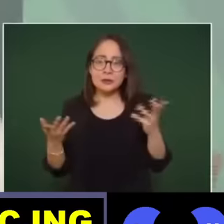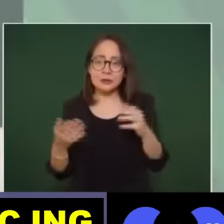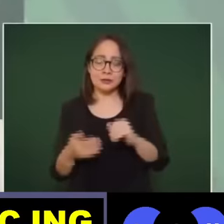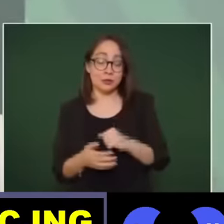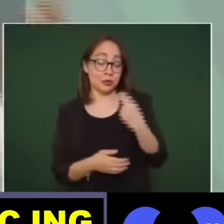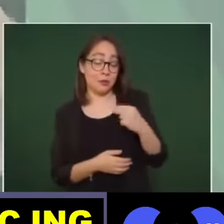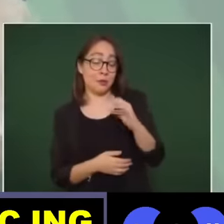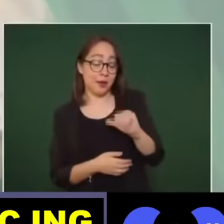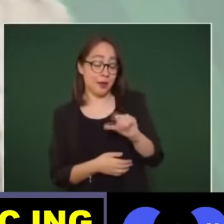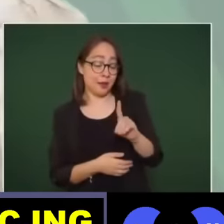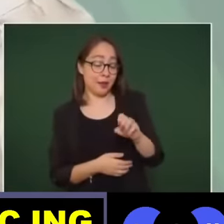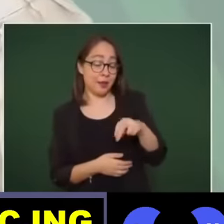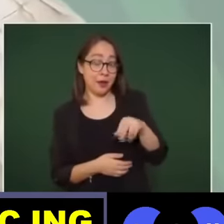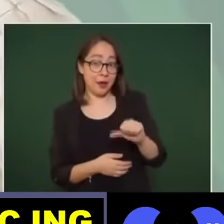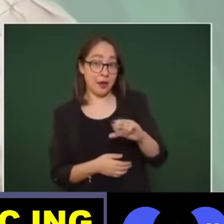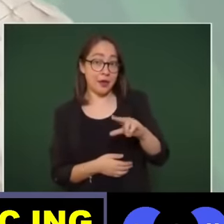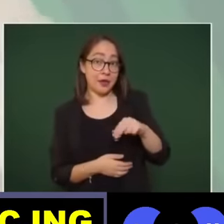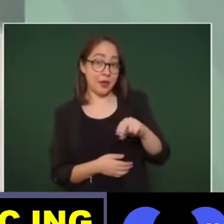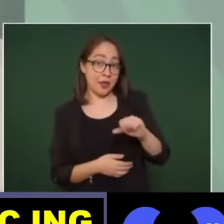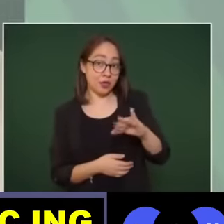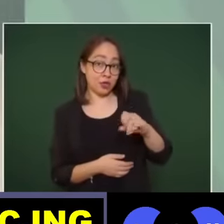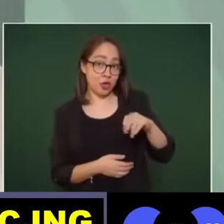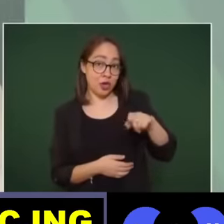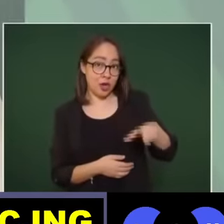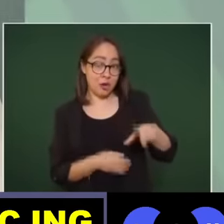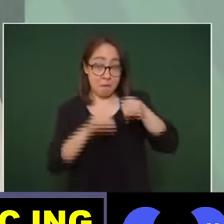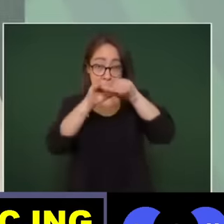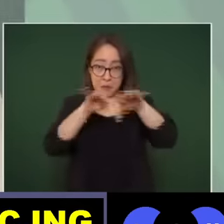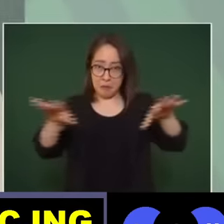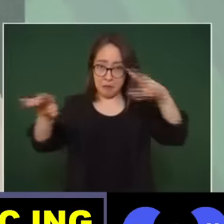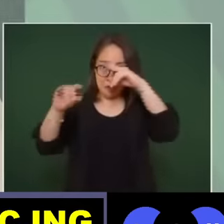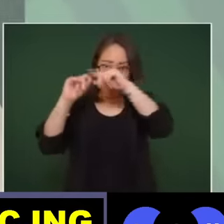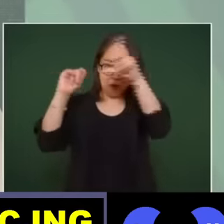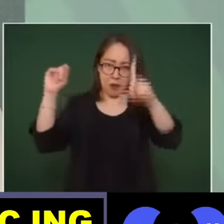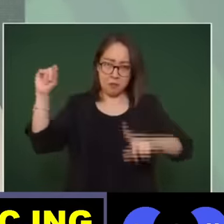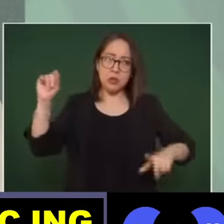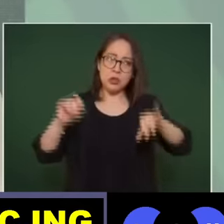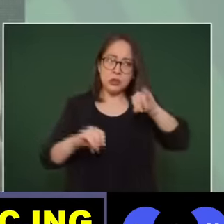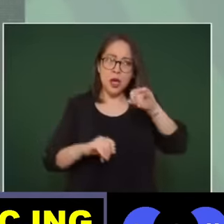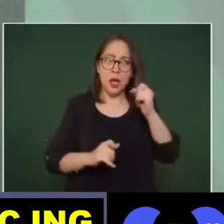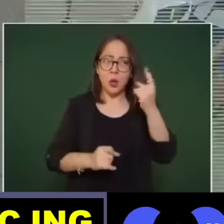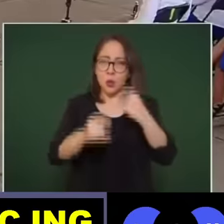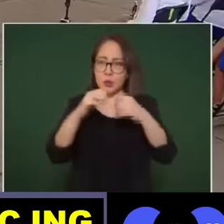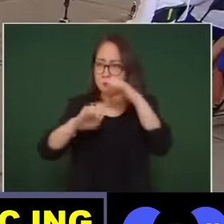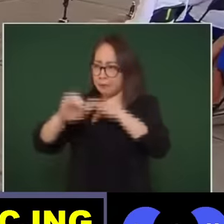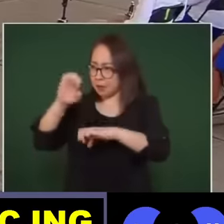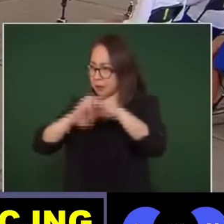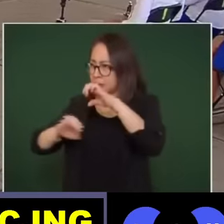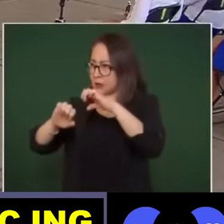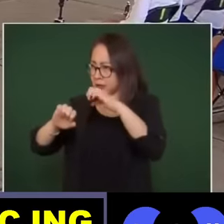pues sí hay empresas de radio que tienen